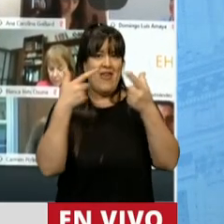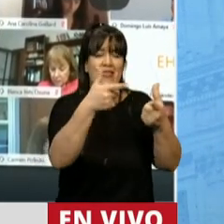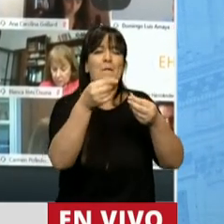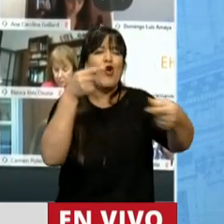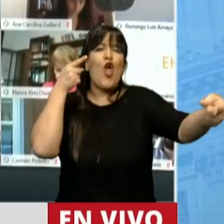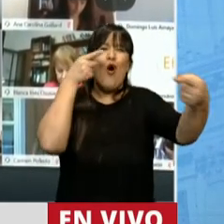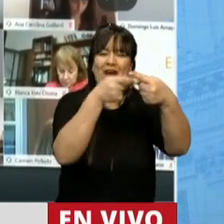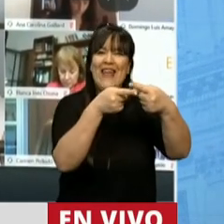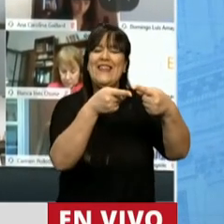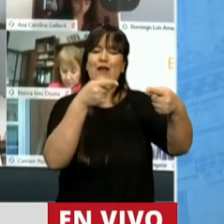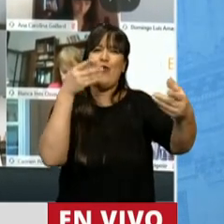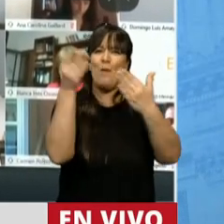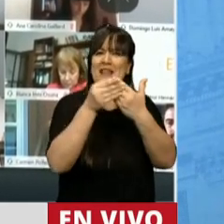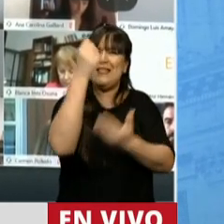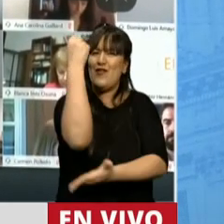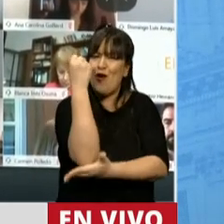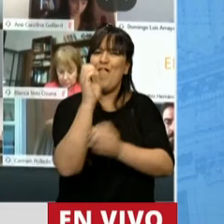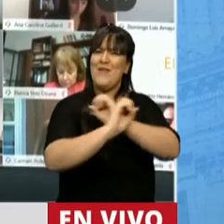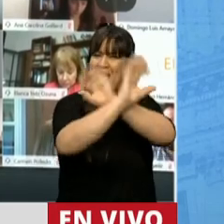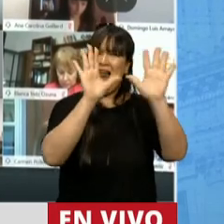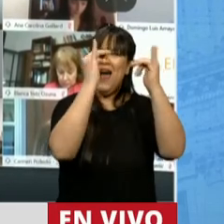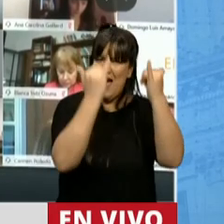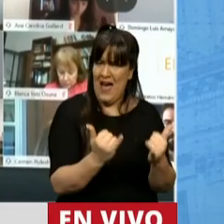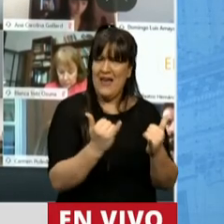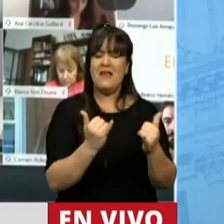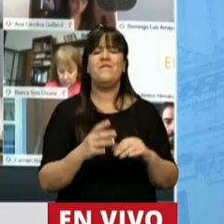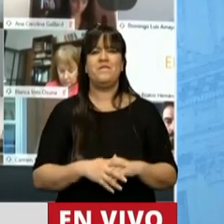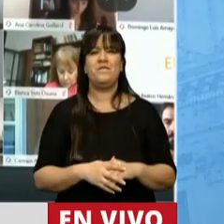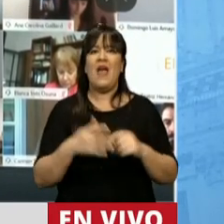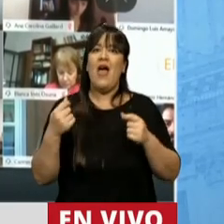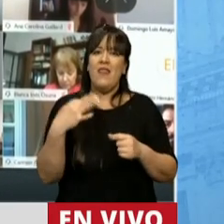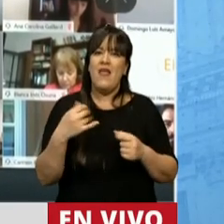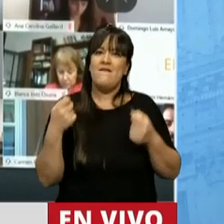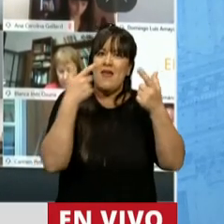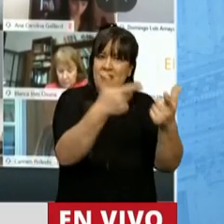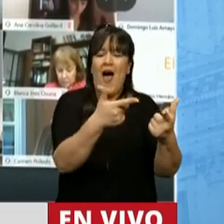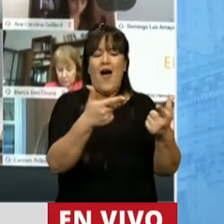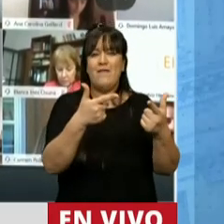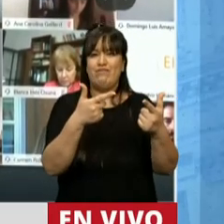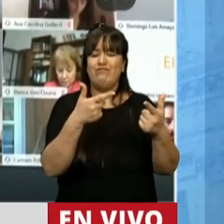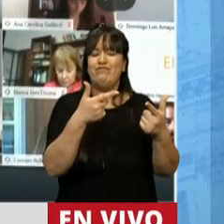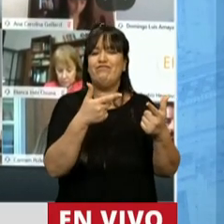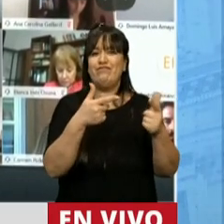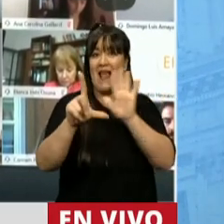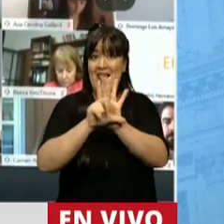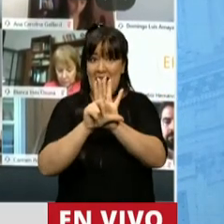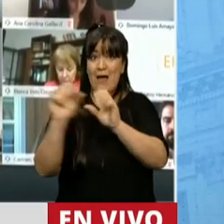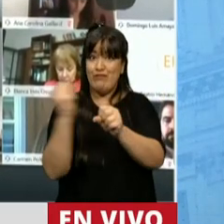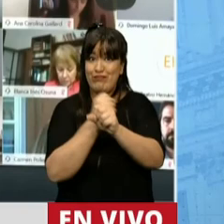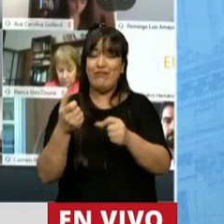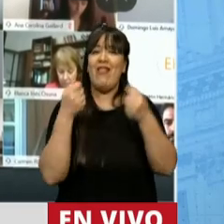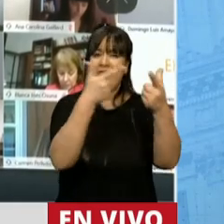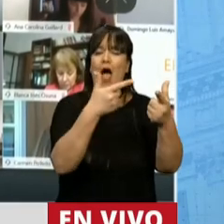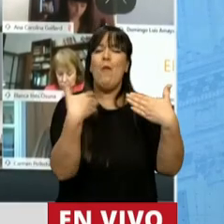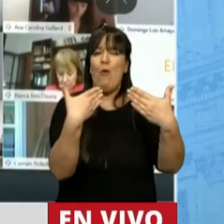buscados están absolutamente claros, y dotar al Gobierno de esta herramienta es ayudarlo a